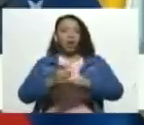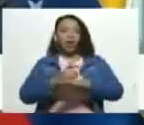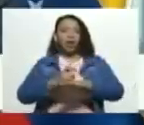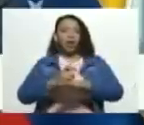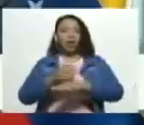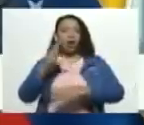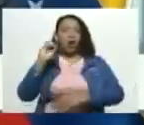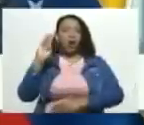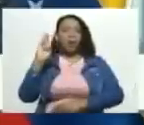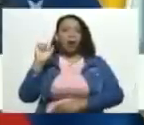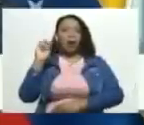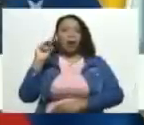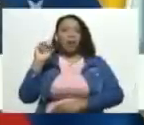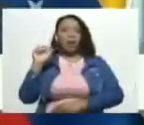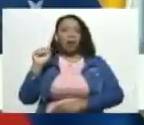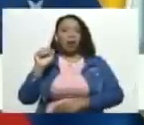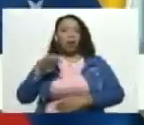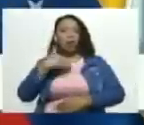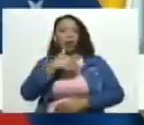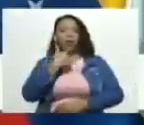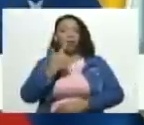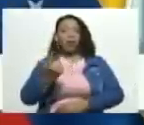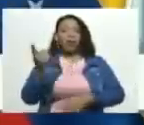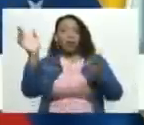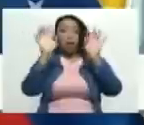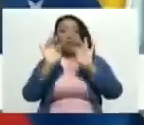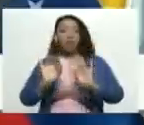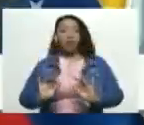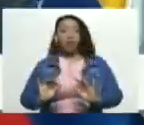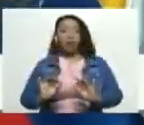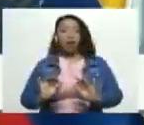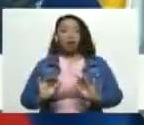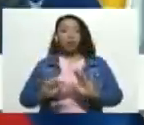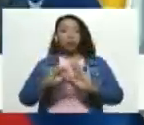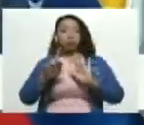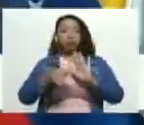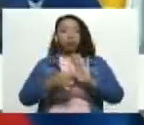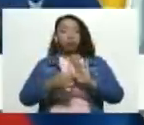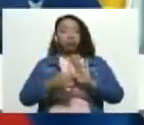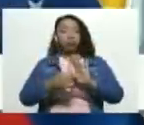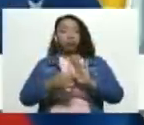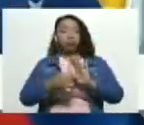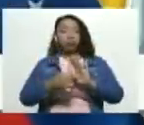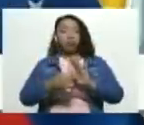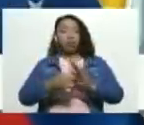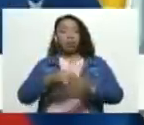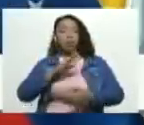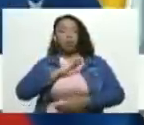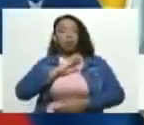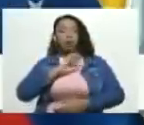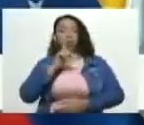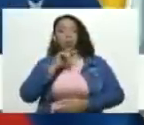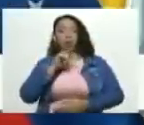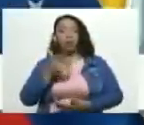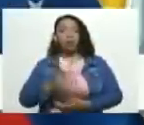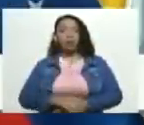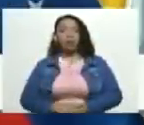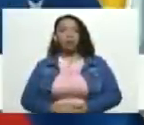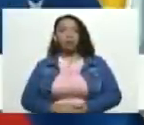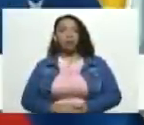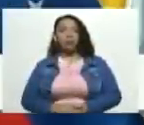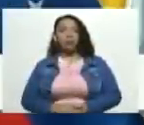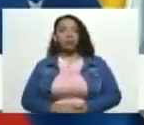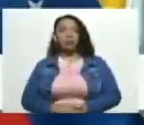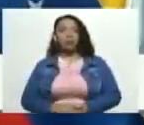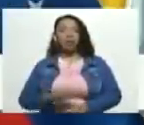cuando dijo de manera falaz e impropia de